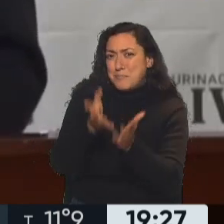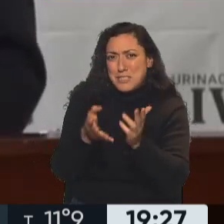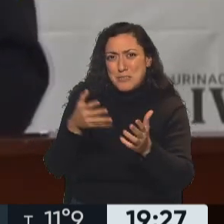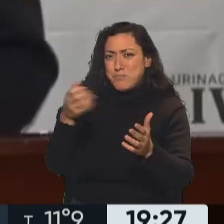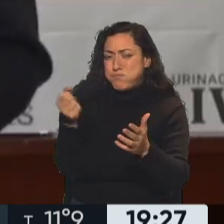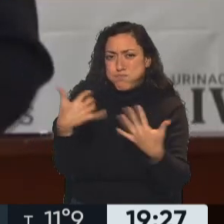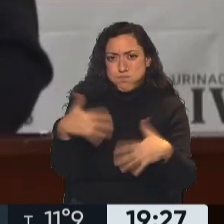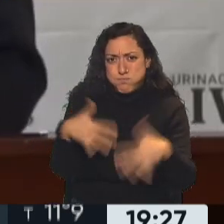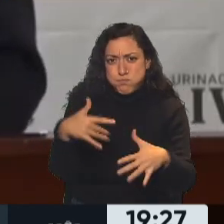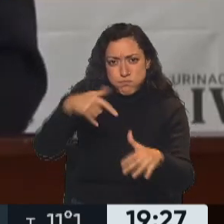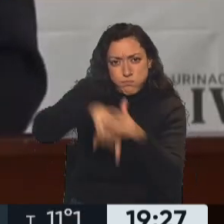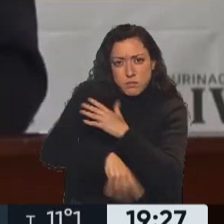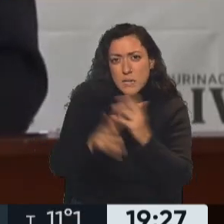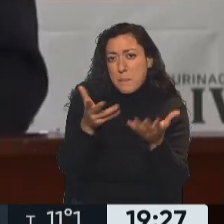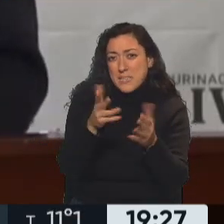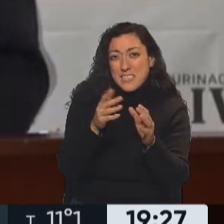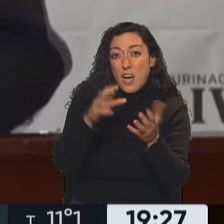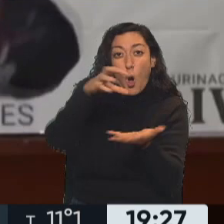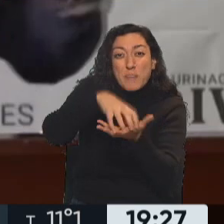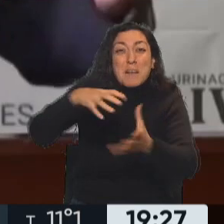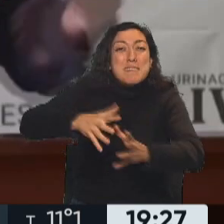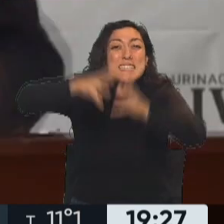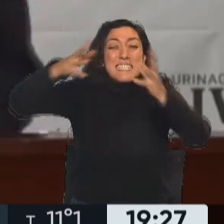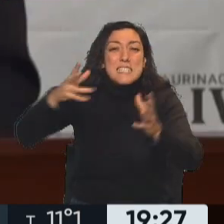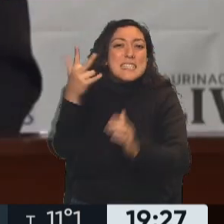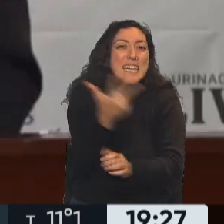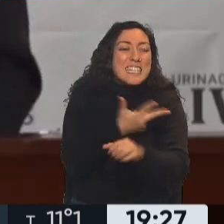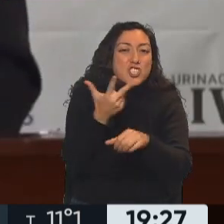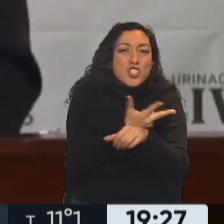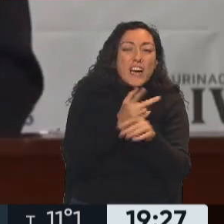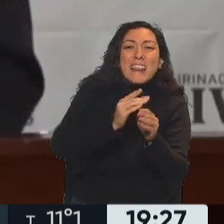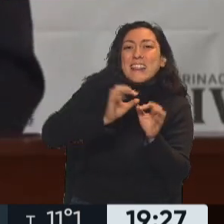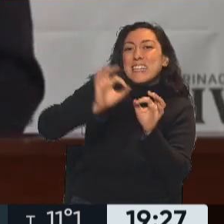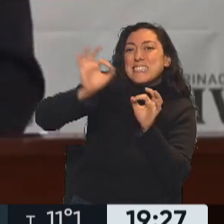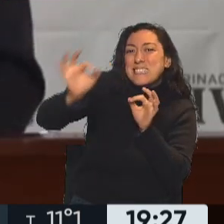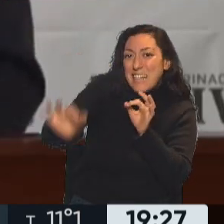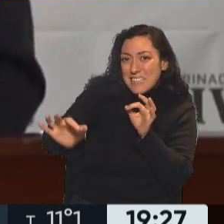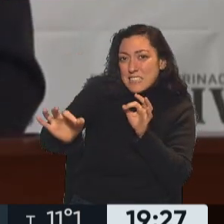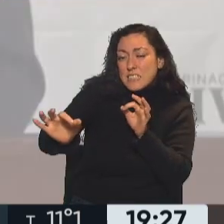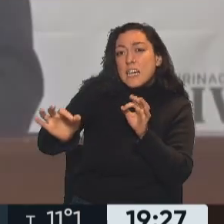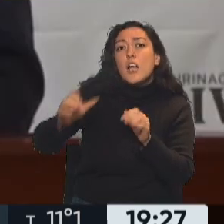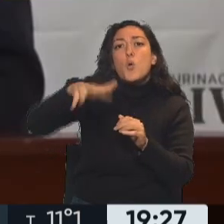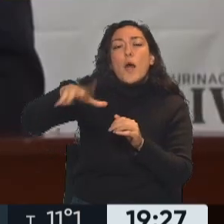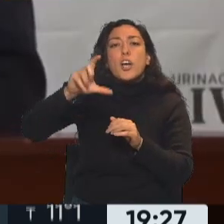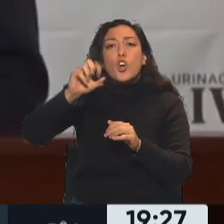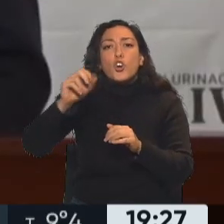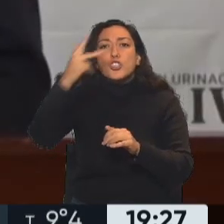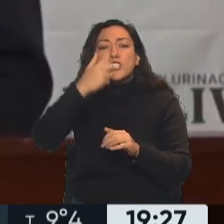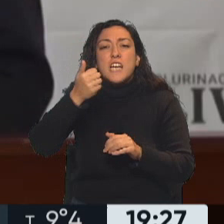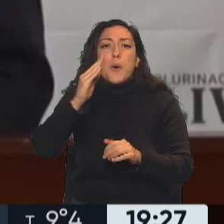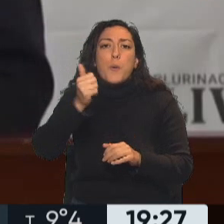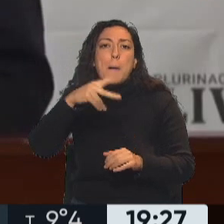está más o menos a unas tres horas y media de distancia. Y hacia Cochabamba, cerca de unas cuatro horas de distancia. Y por último,